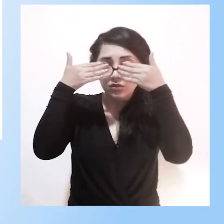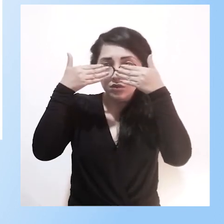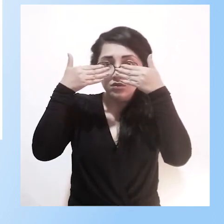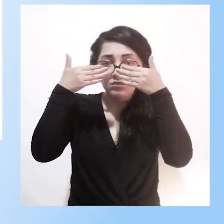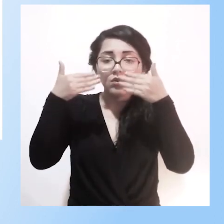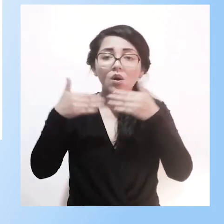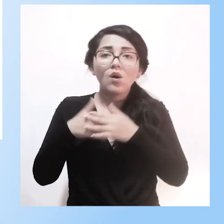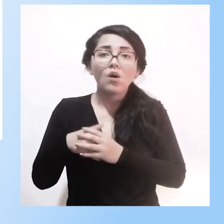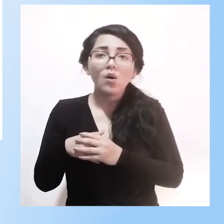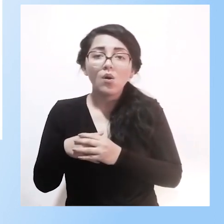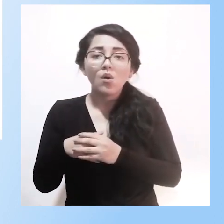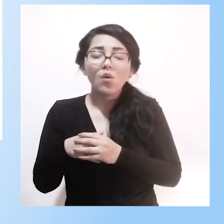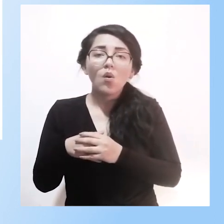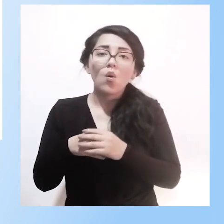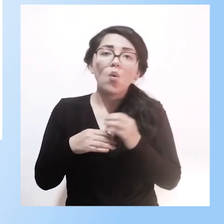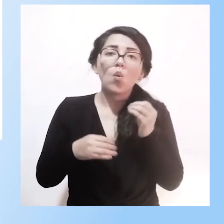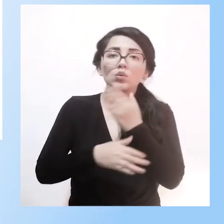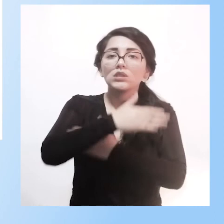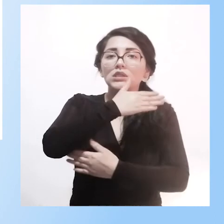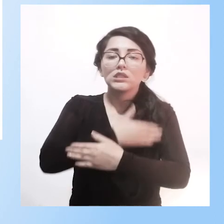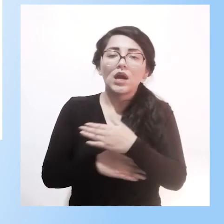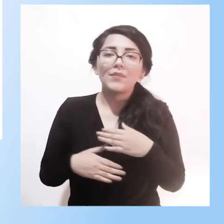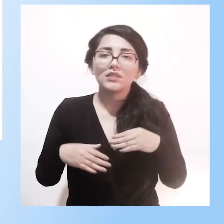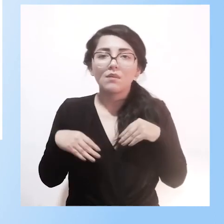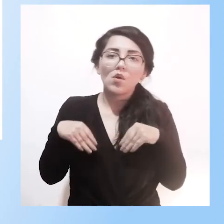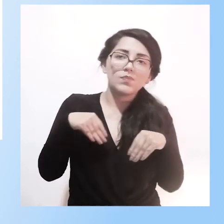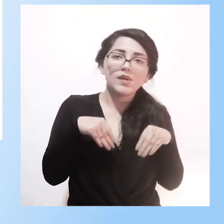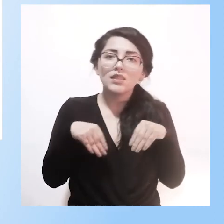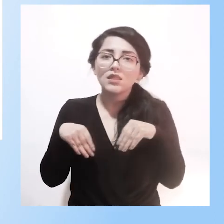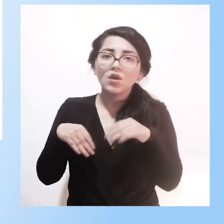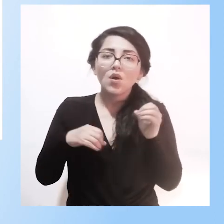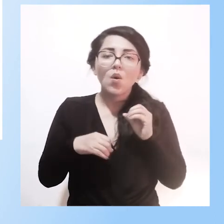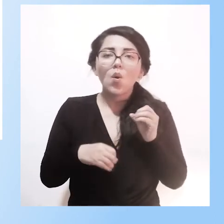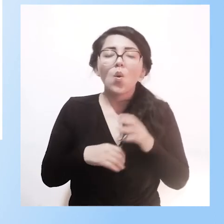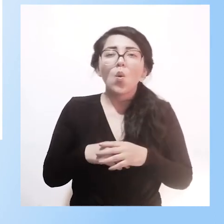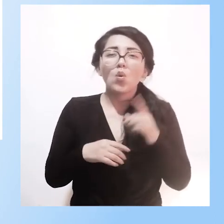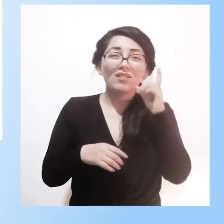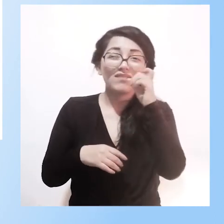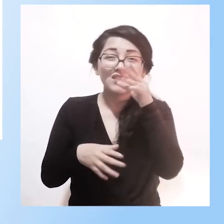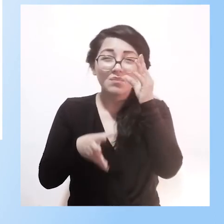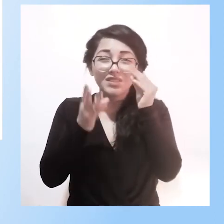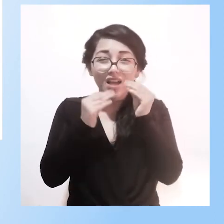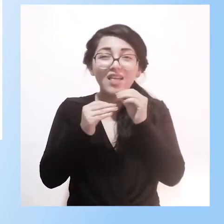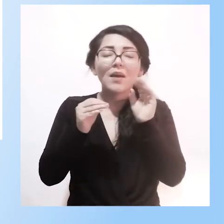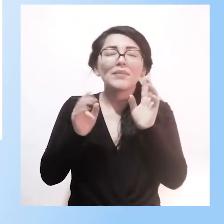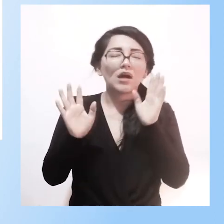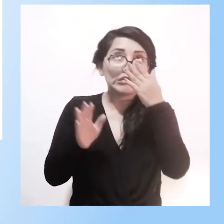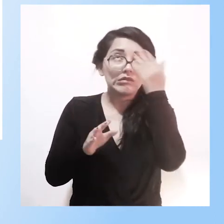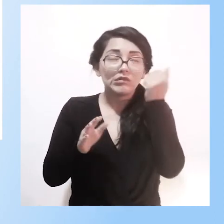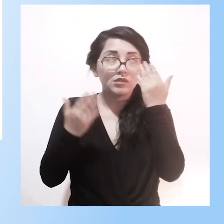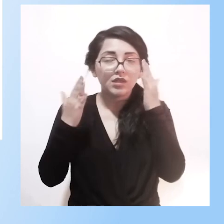en discapacidades motrices, en dificultades de aprendizaje, puede ser que me esté olvidando de alguna.